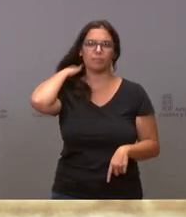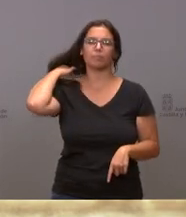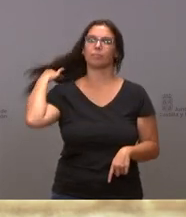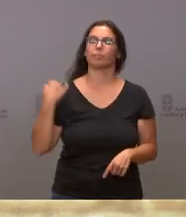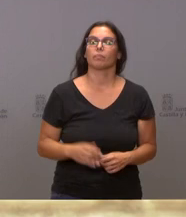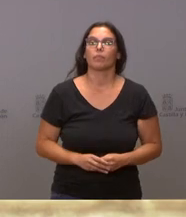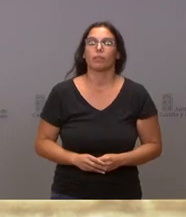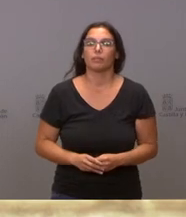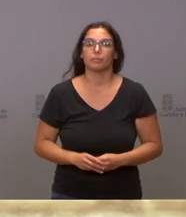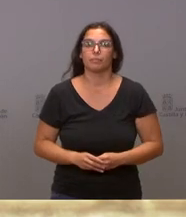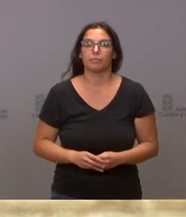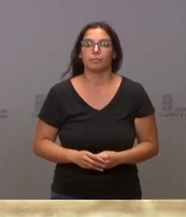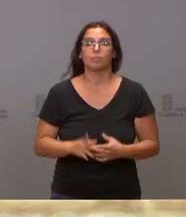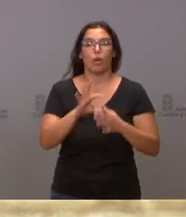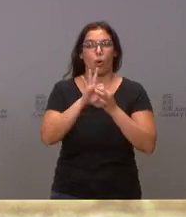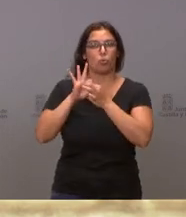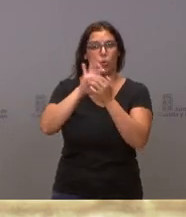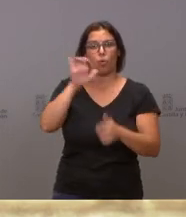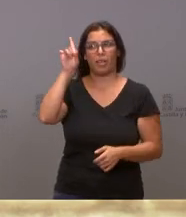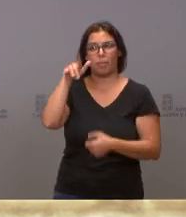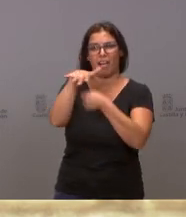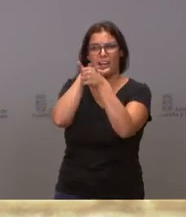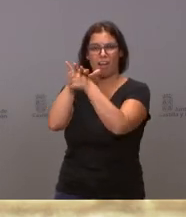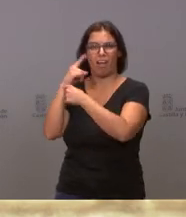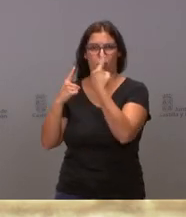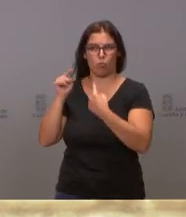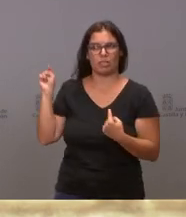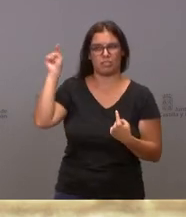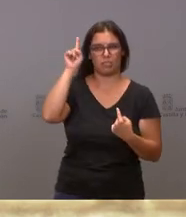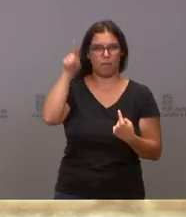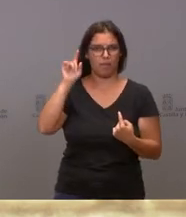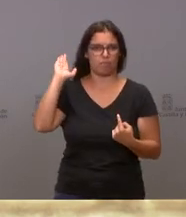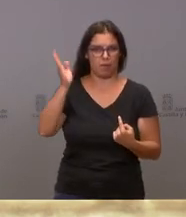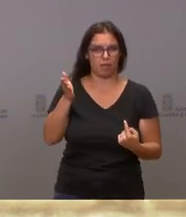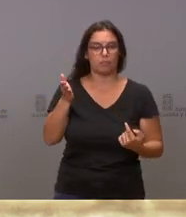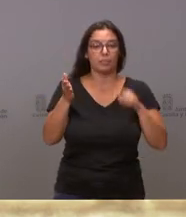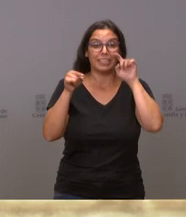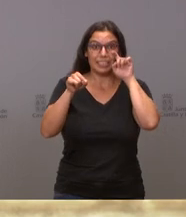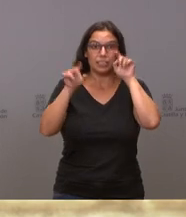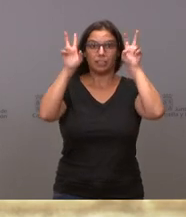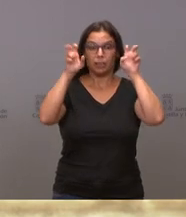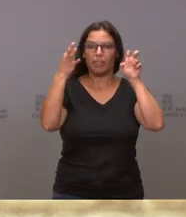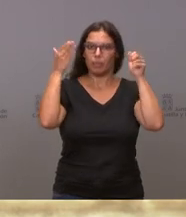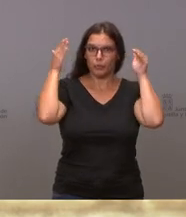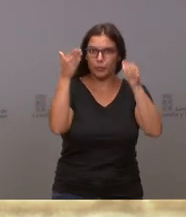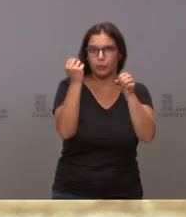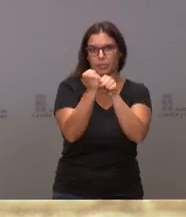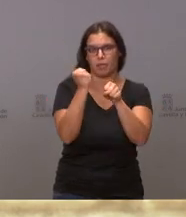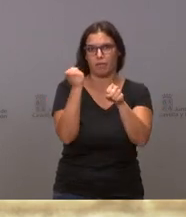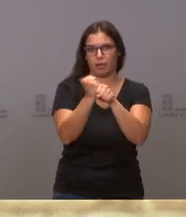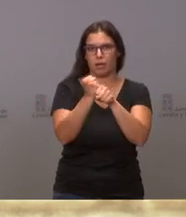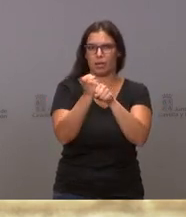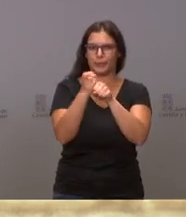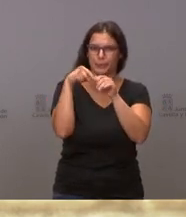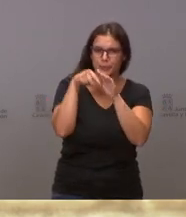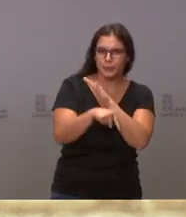regiones de la Unión Europea. Es algo en el que tenemos que trabajar profundamente